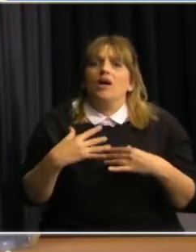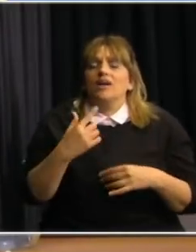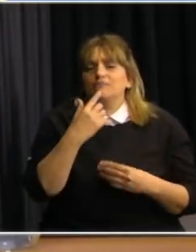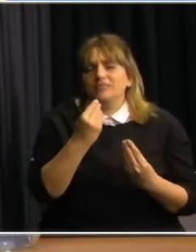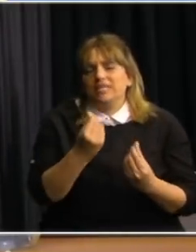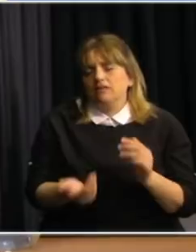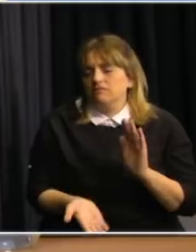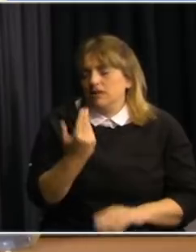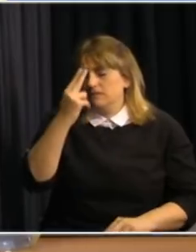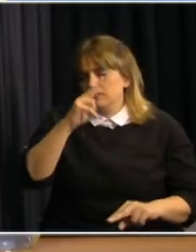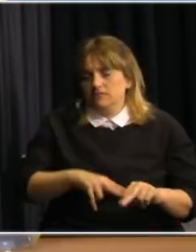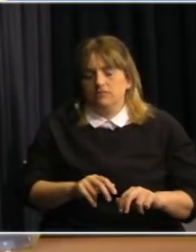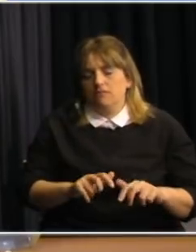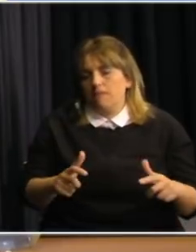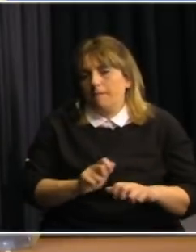más enfermos.